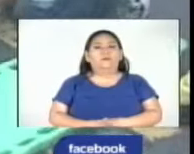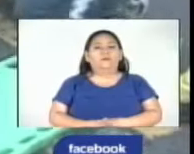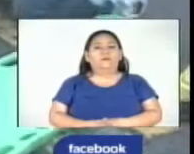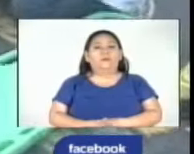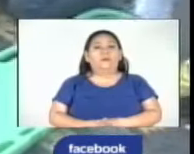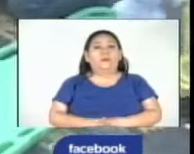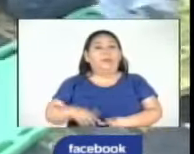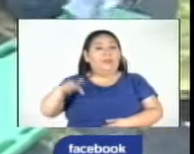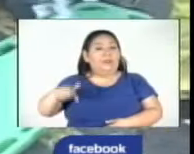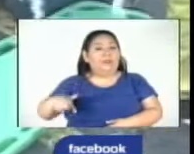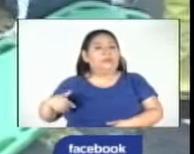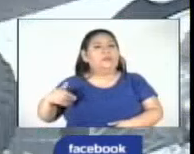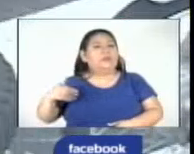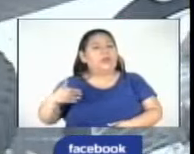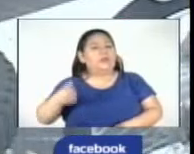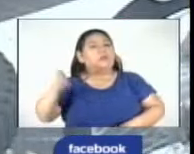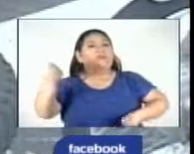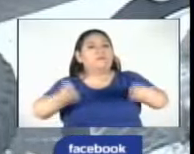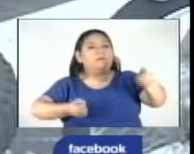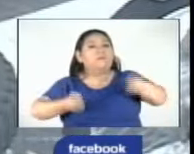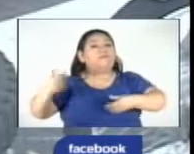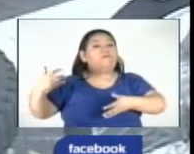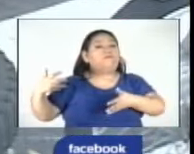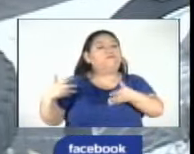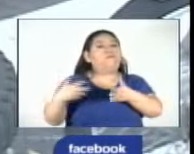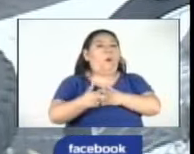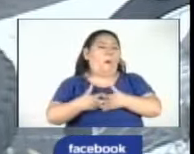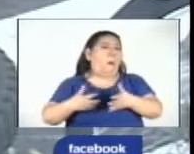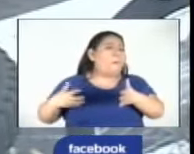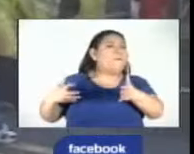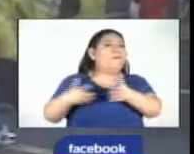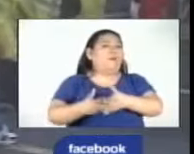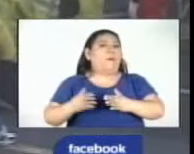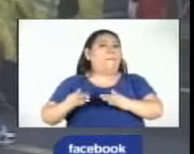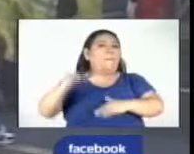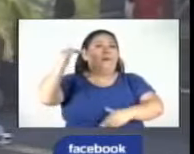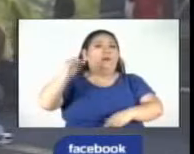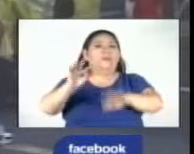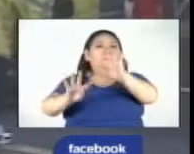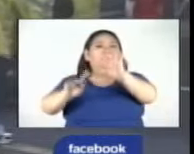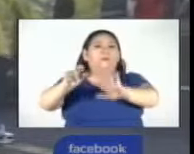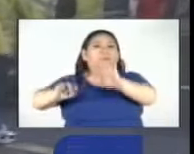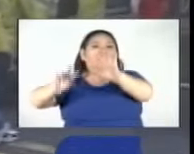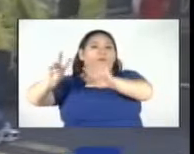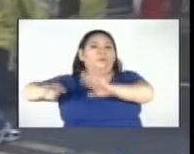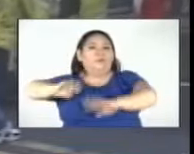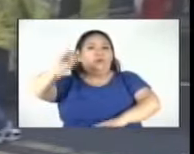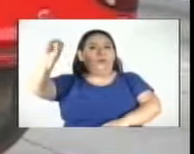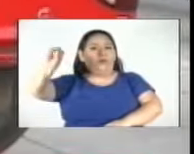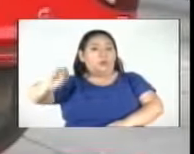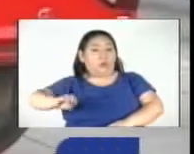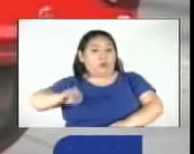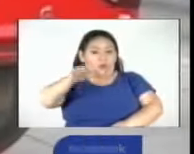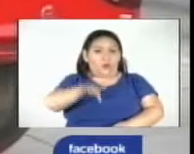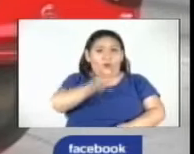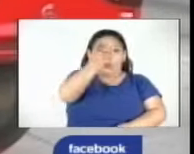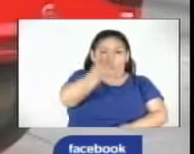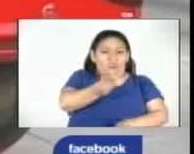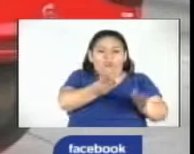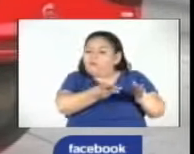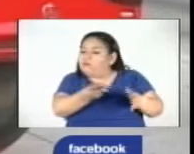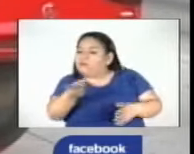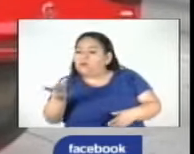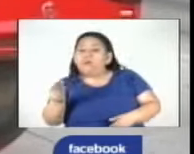Durante este año, los accidentes de tránsito han incrementado 9.7 por ciento. Hasta la fecha,